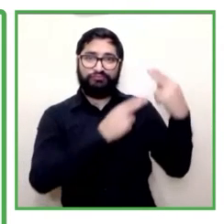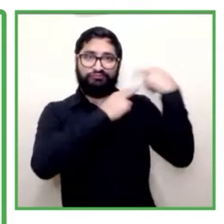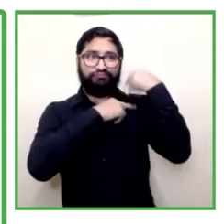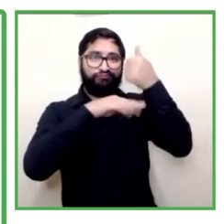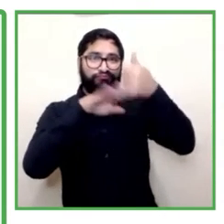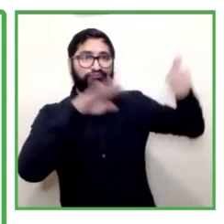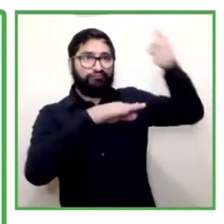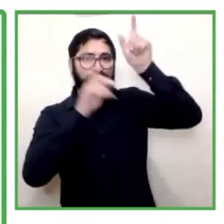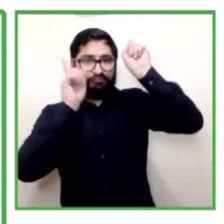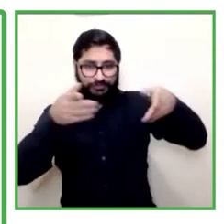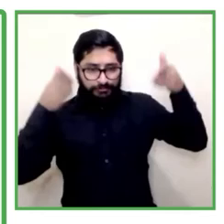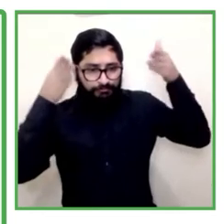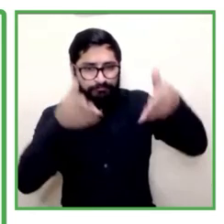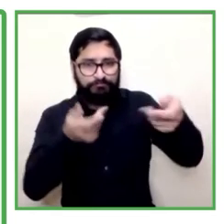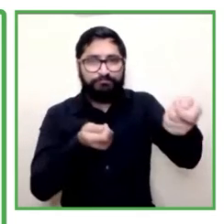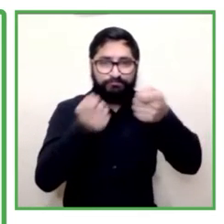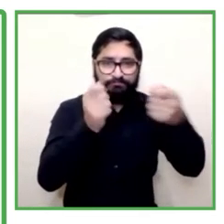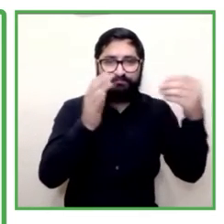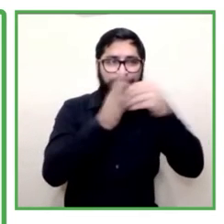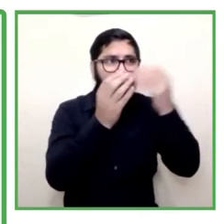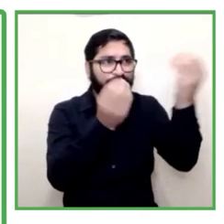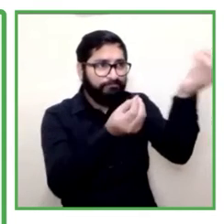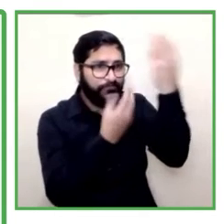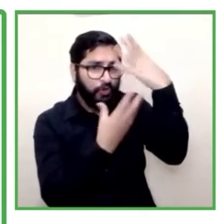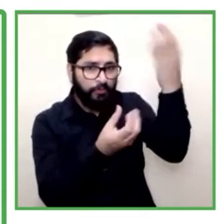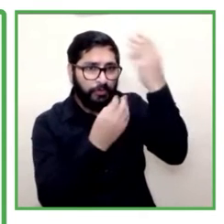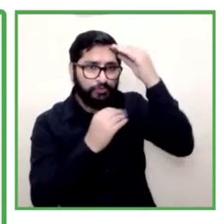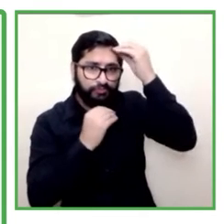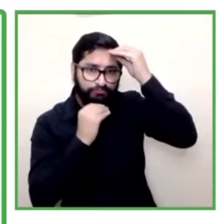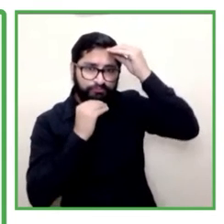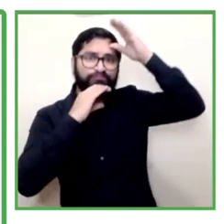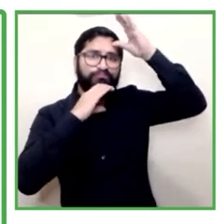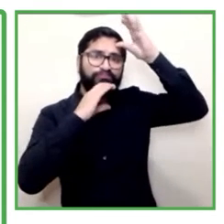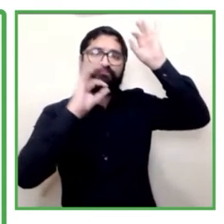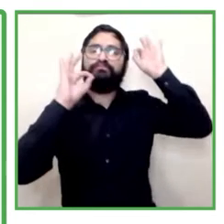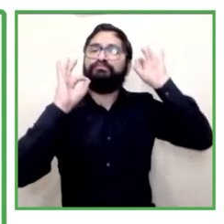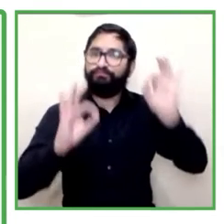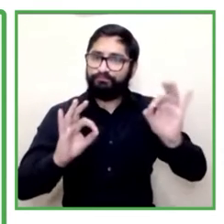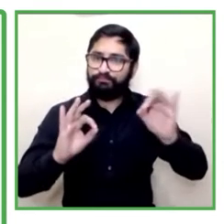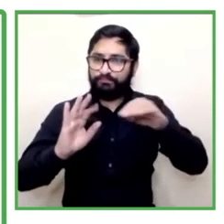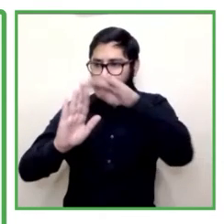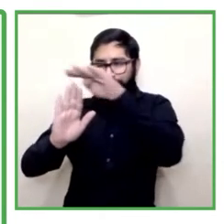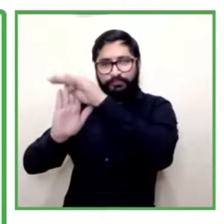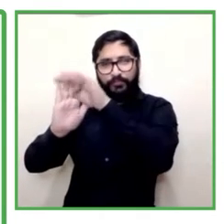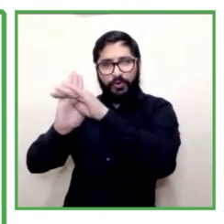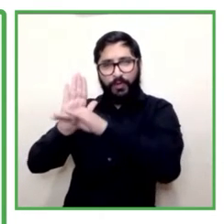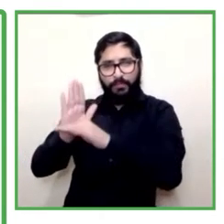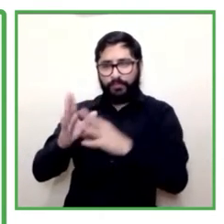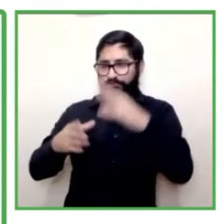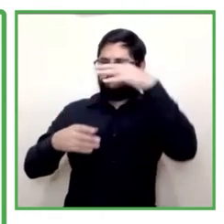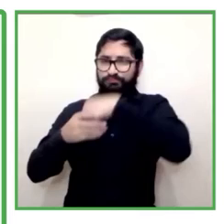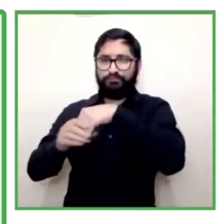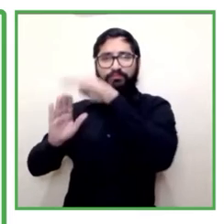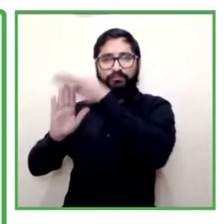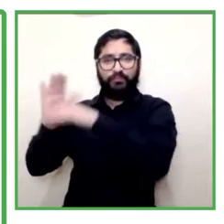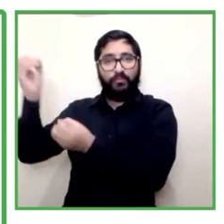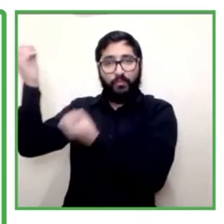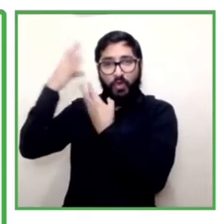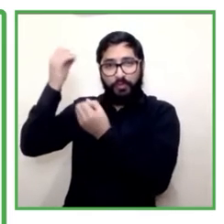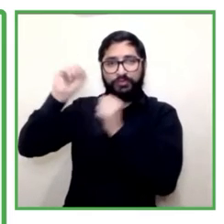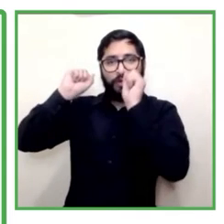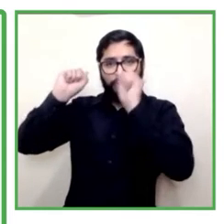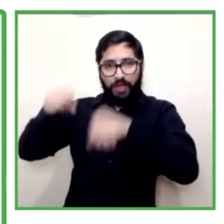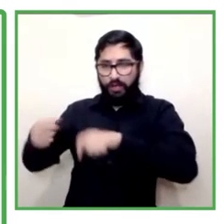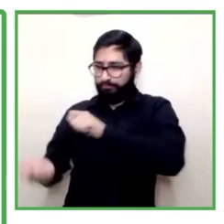acciones afirmativas para promover procesos de ajustes y adaptaciones de cara a los